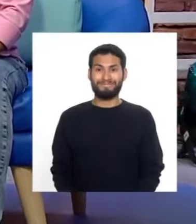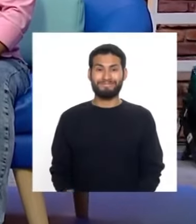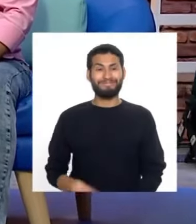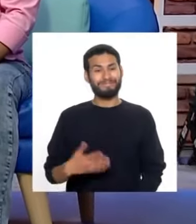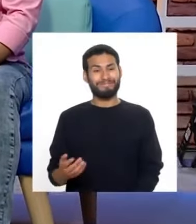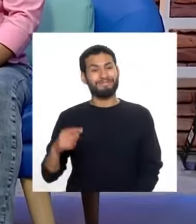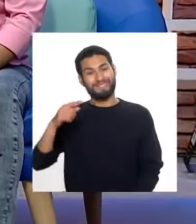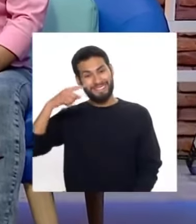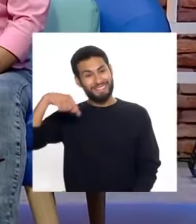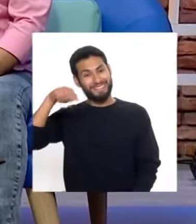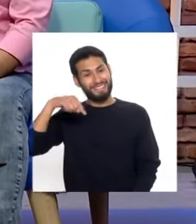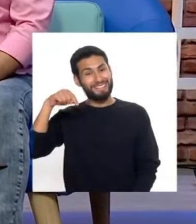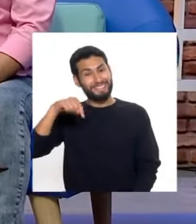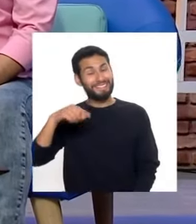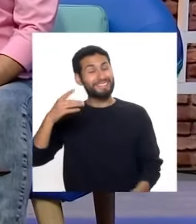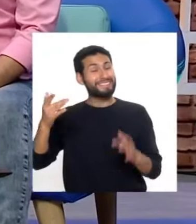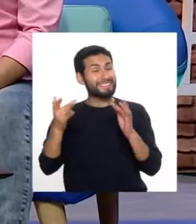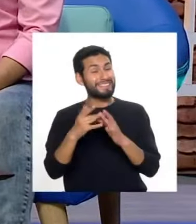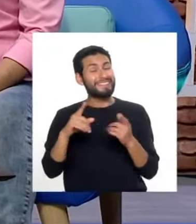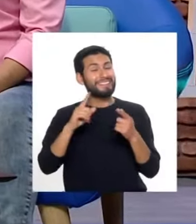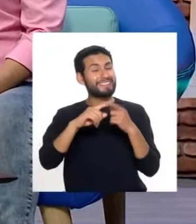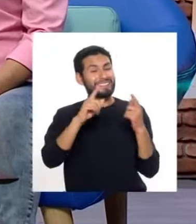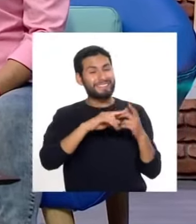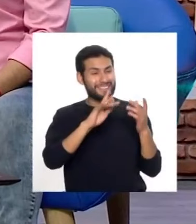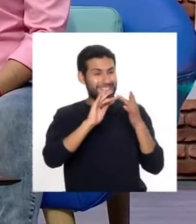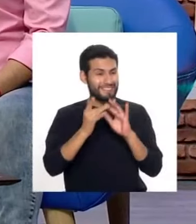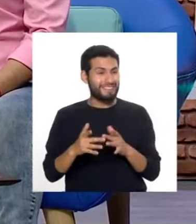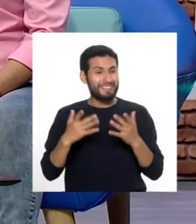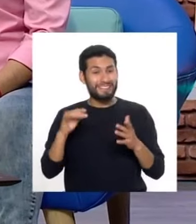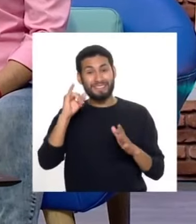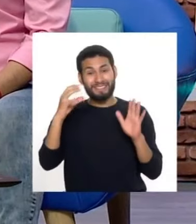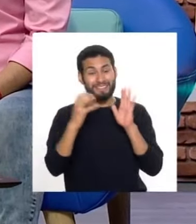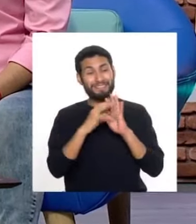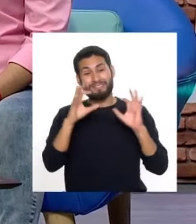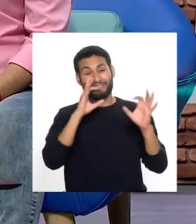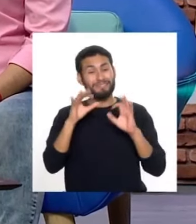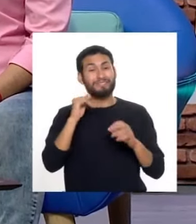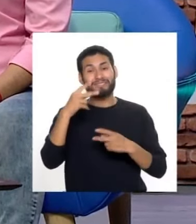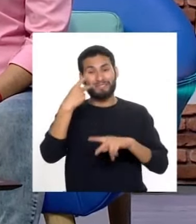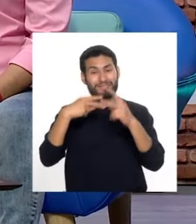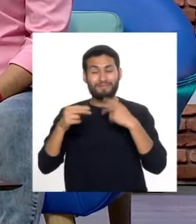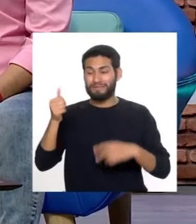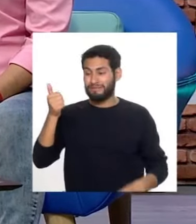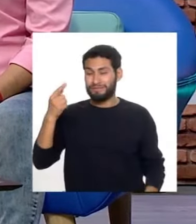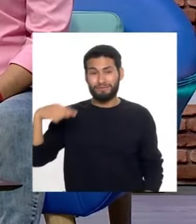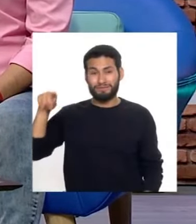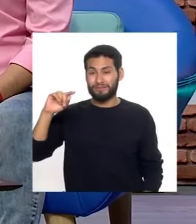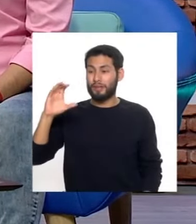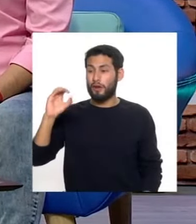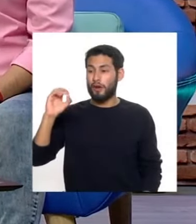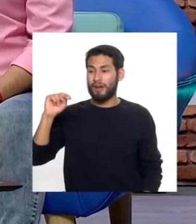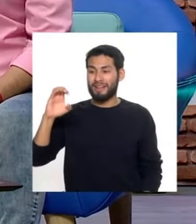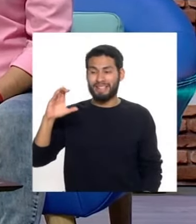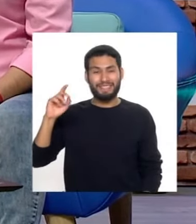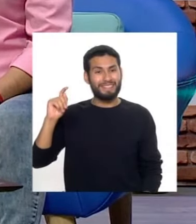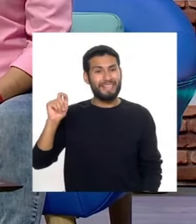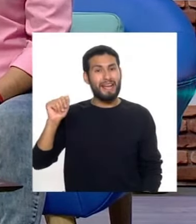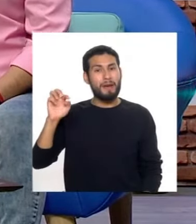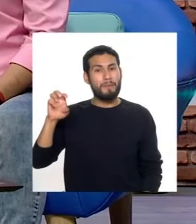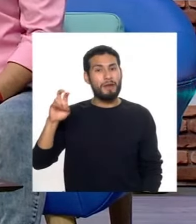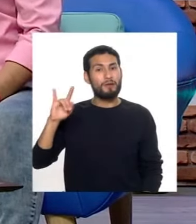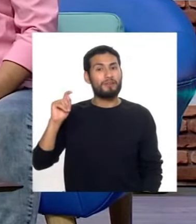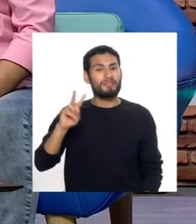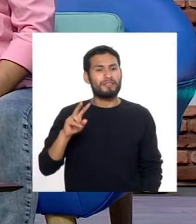Ya estamos de regreso. Conéctate con nosotros también en redes sociales, Instagram, Facebook y también TikTok como arroba Conecta Perú TV. ¿Cómo podemos